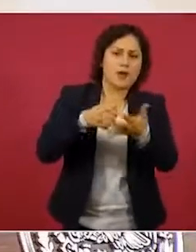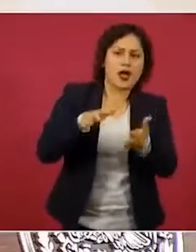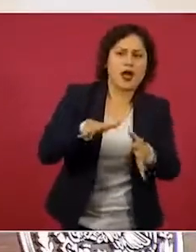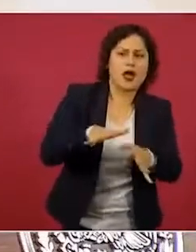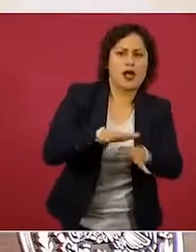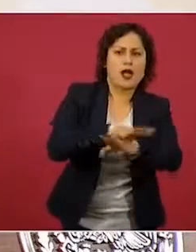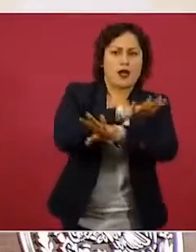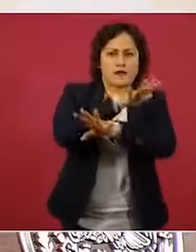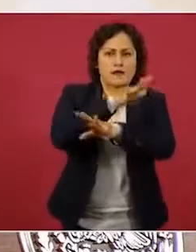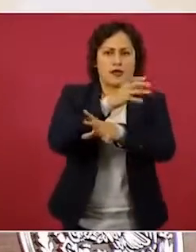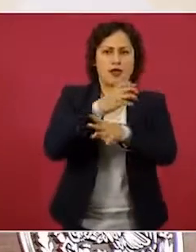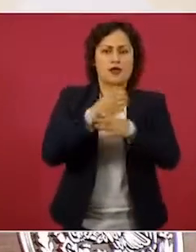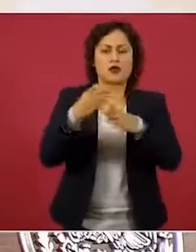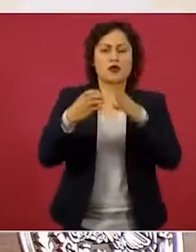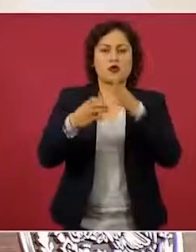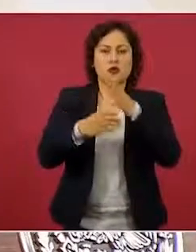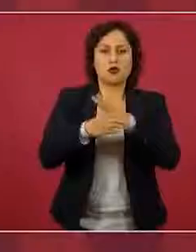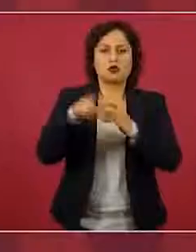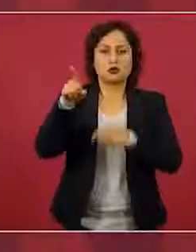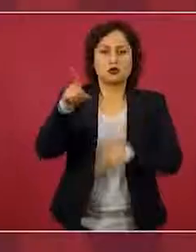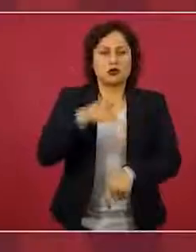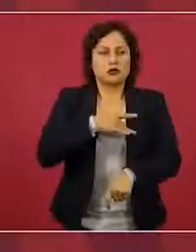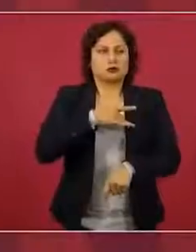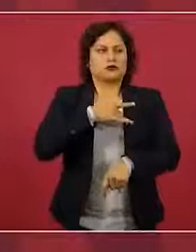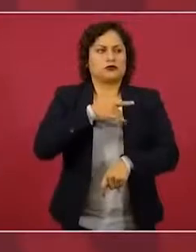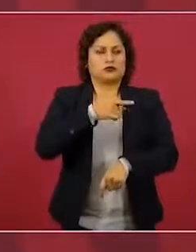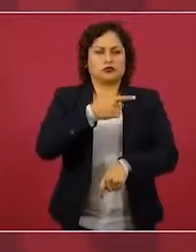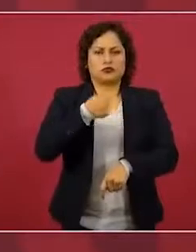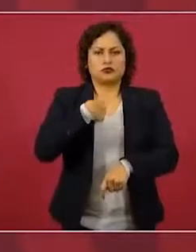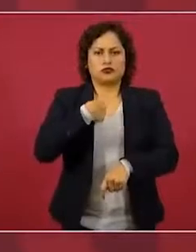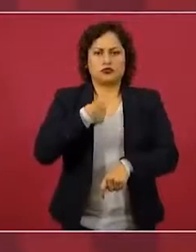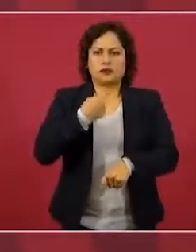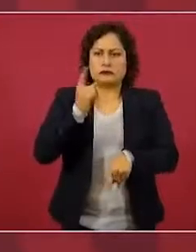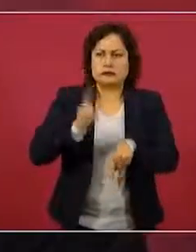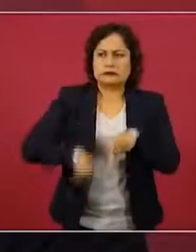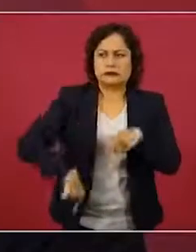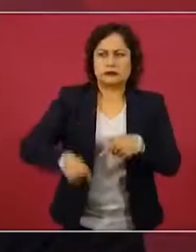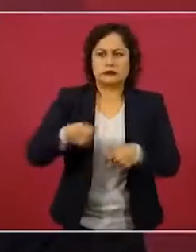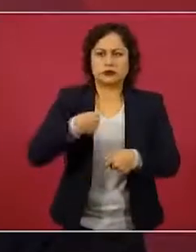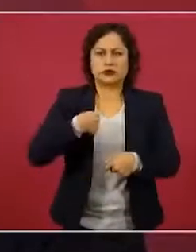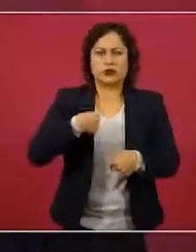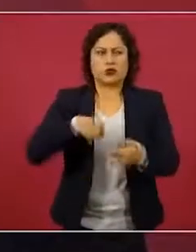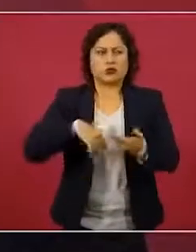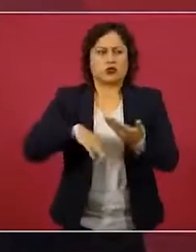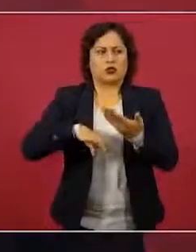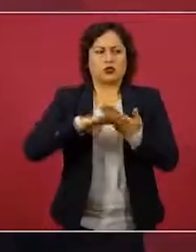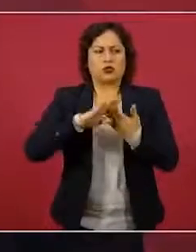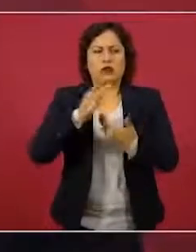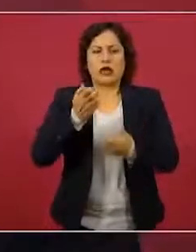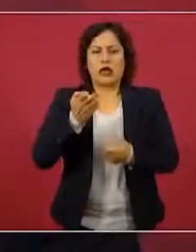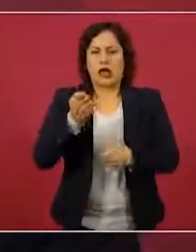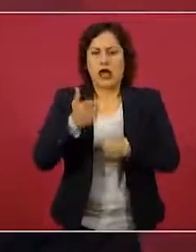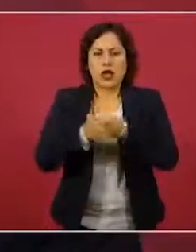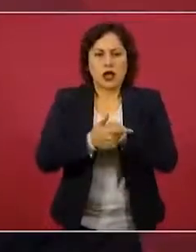porque les quitan privilegios. Esa prensa mercenaria